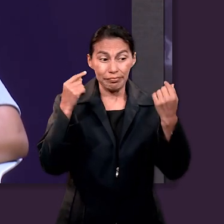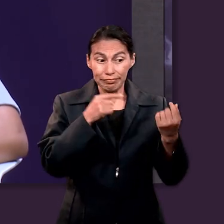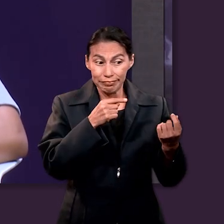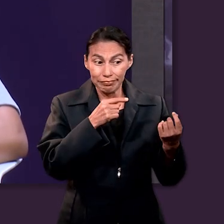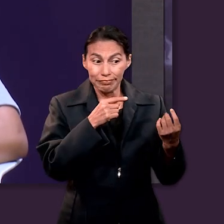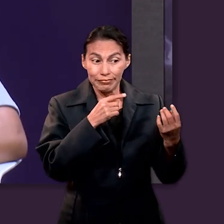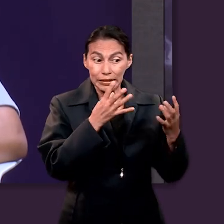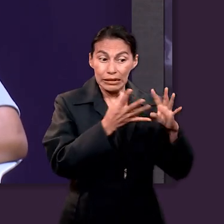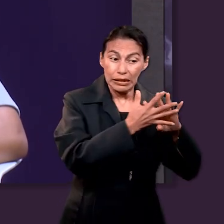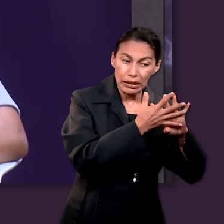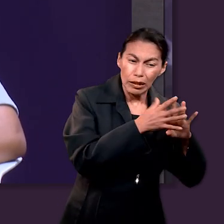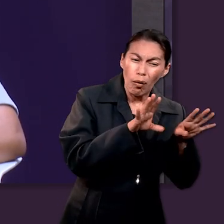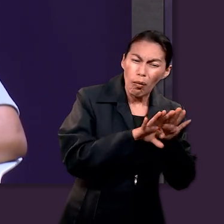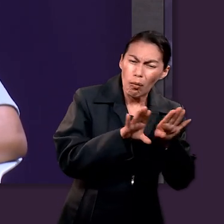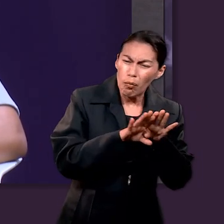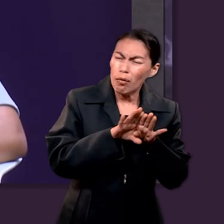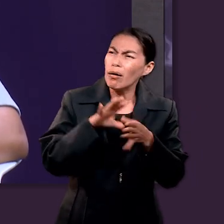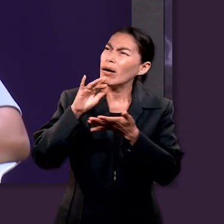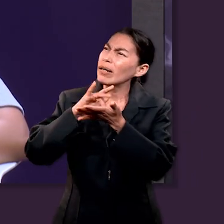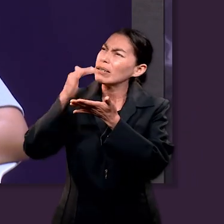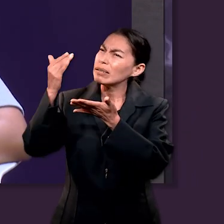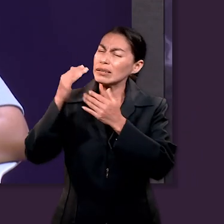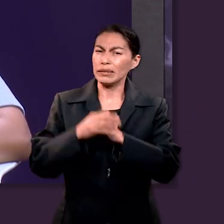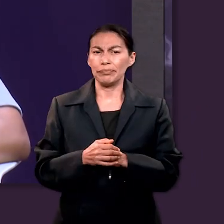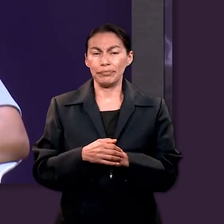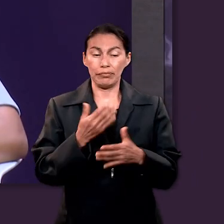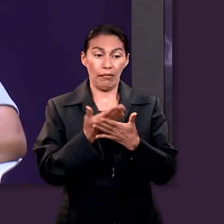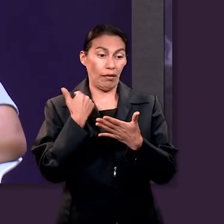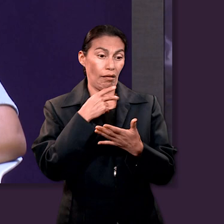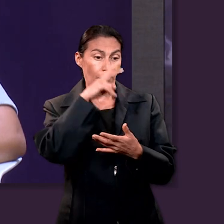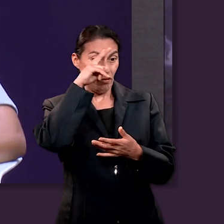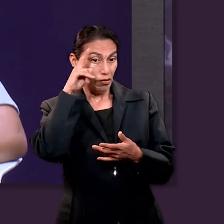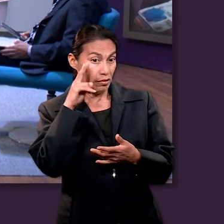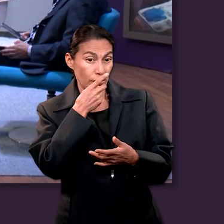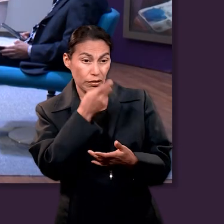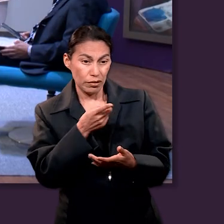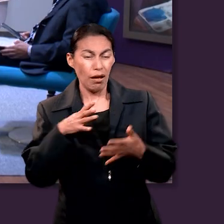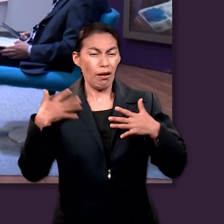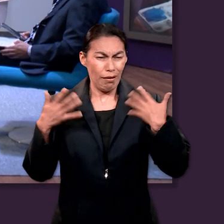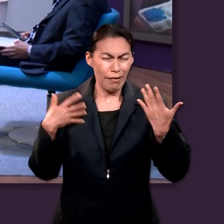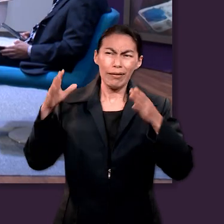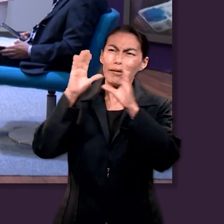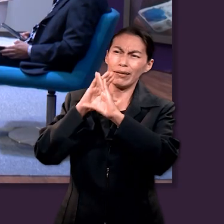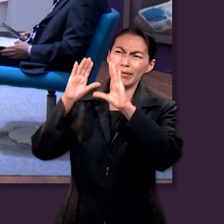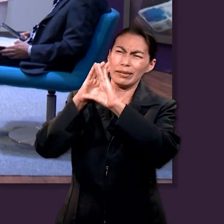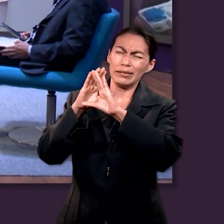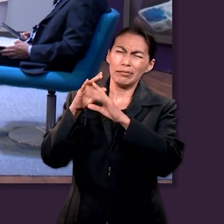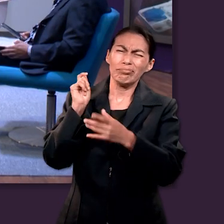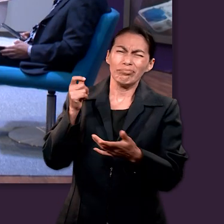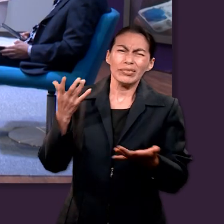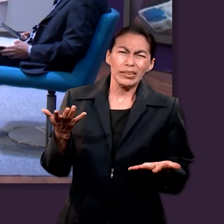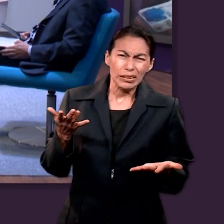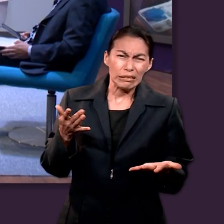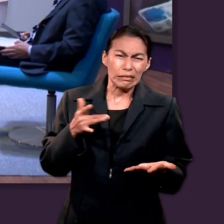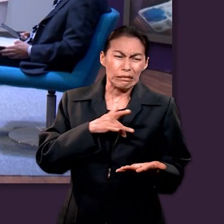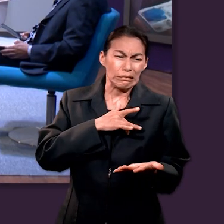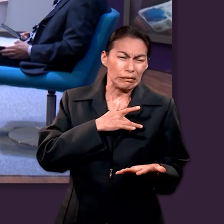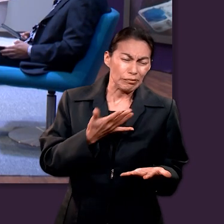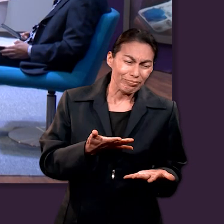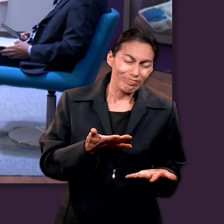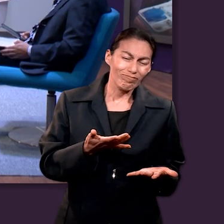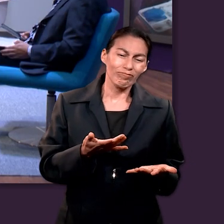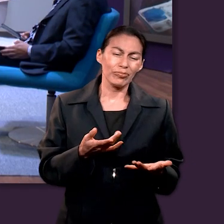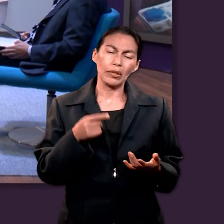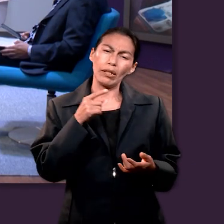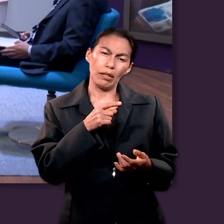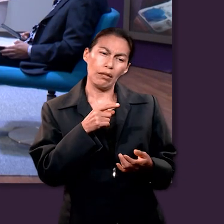Simplemente el pensar en tener un espíritu de agradecimiento, como mencionaba Valeria, o tener un espíritu alegre para cantar. Me imagino